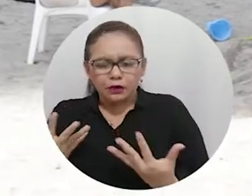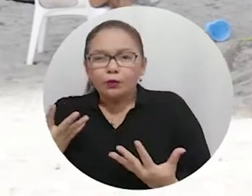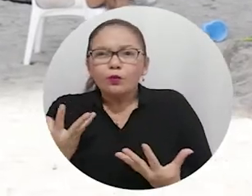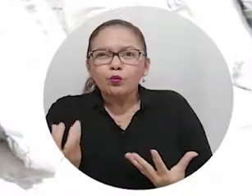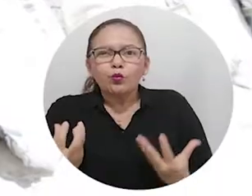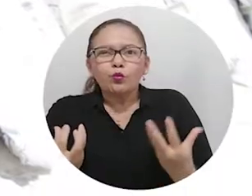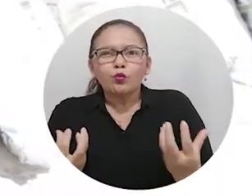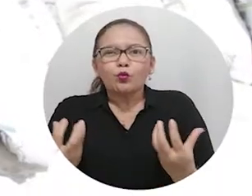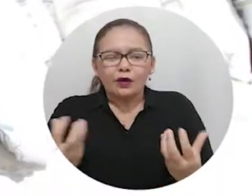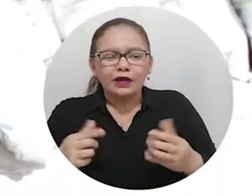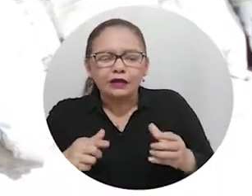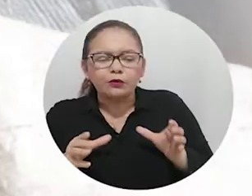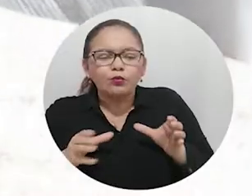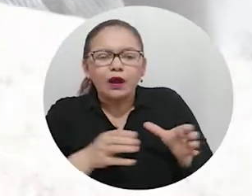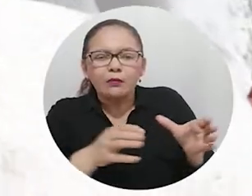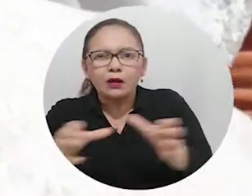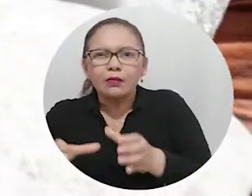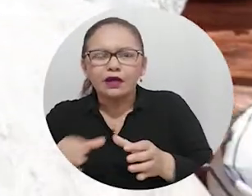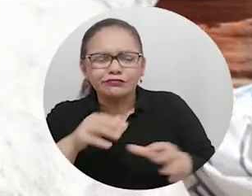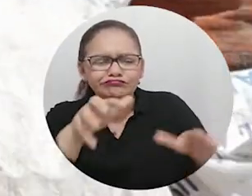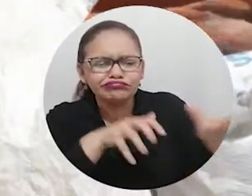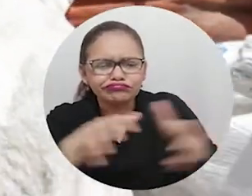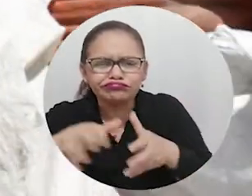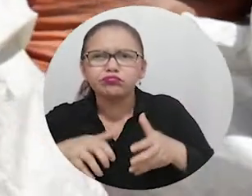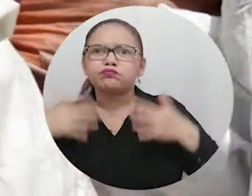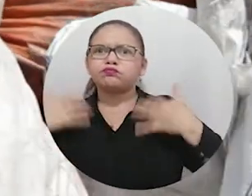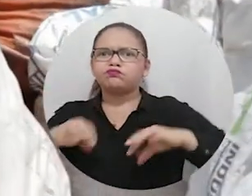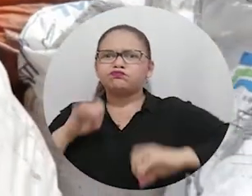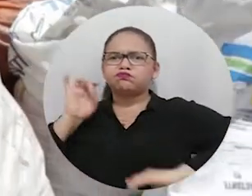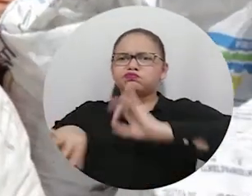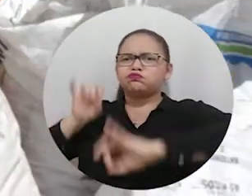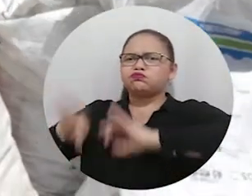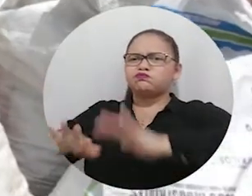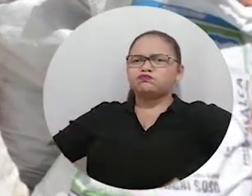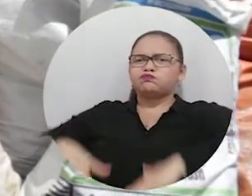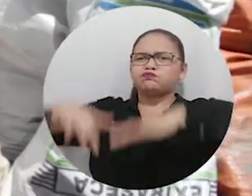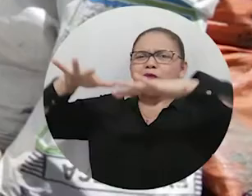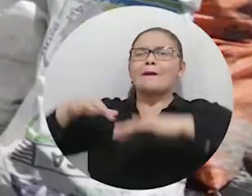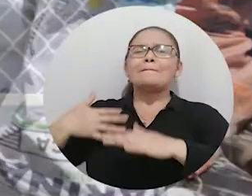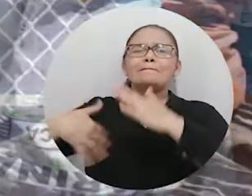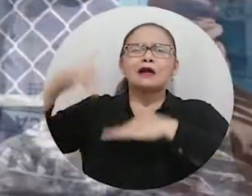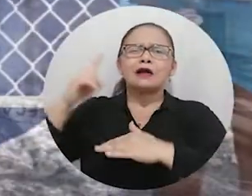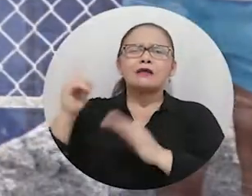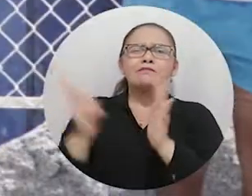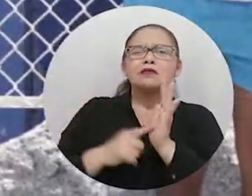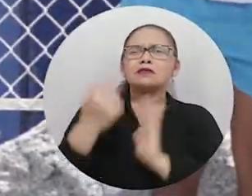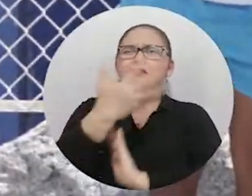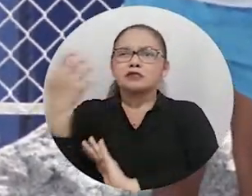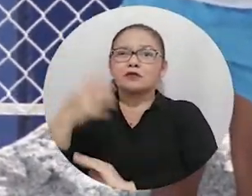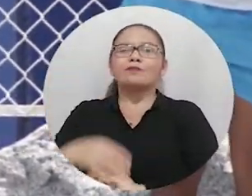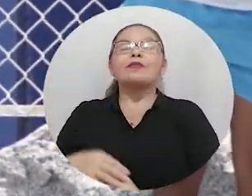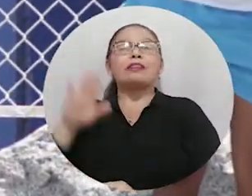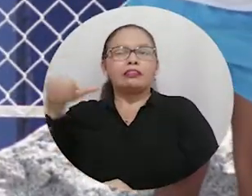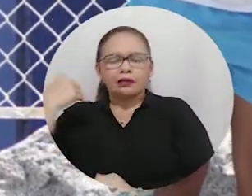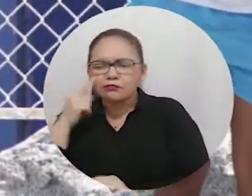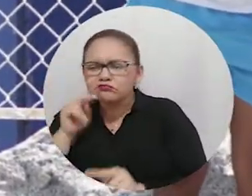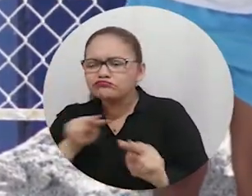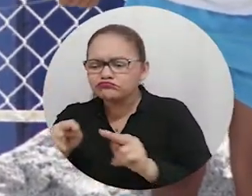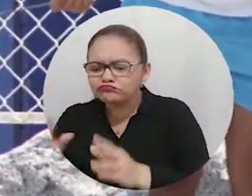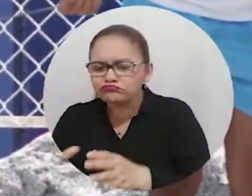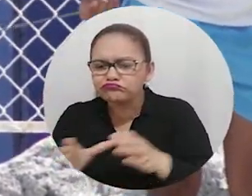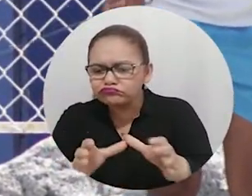trabajo, lograron la recolección de 1.557 kilos de desechos, los cuales posteriormente fueron